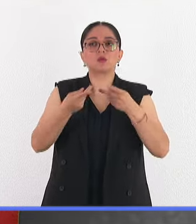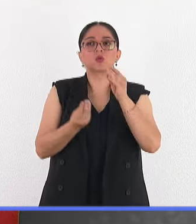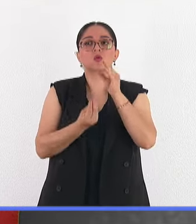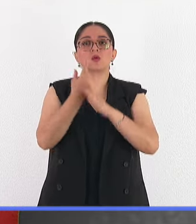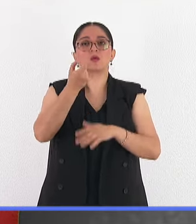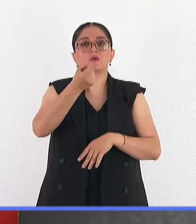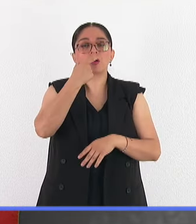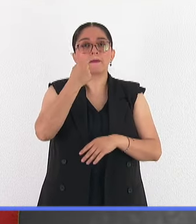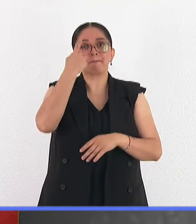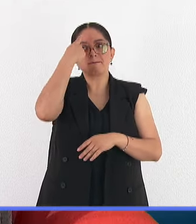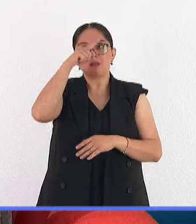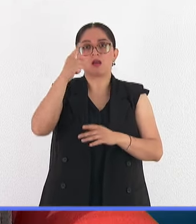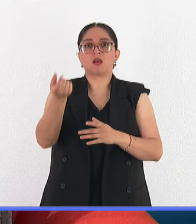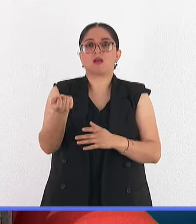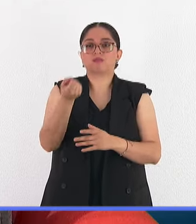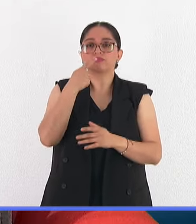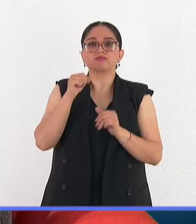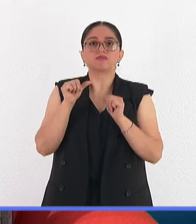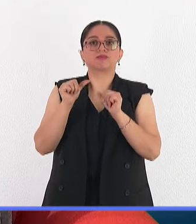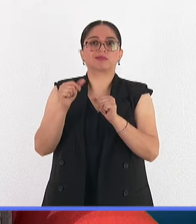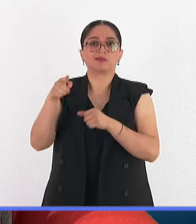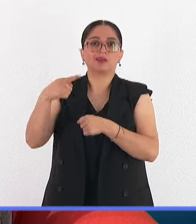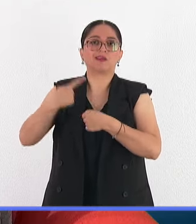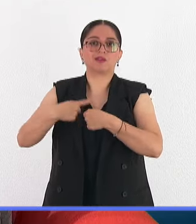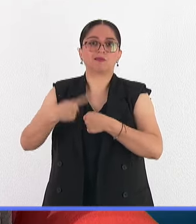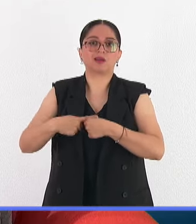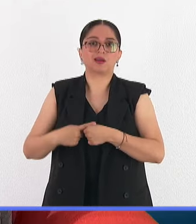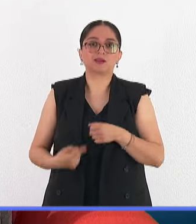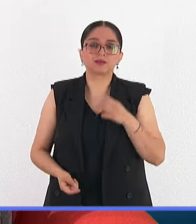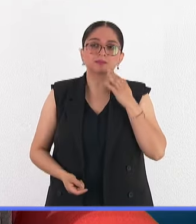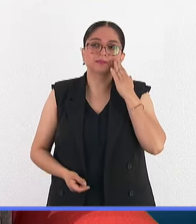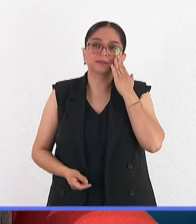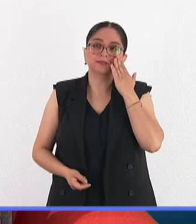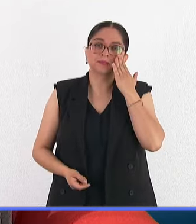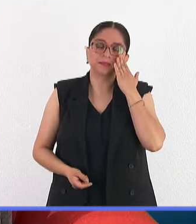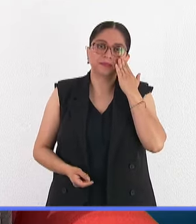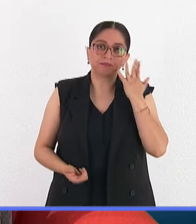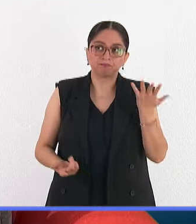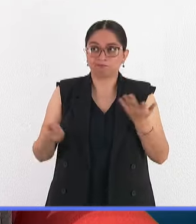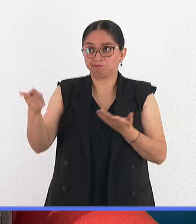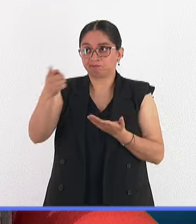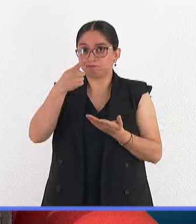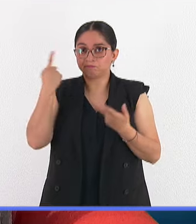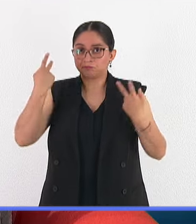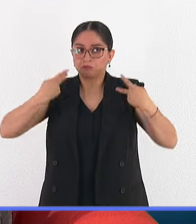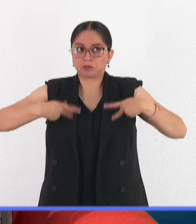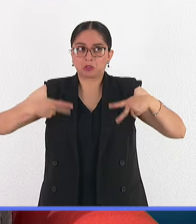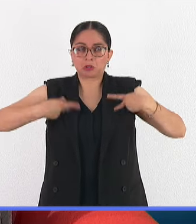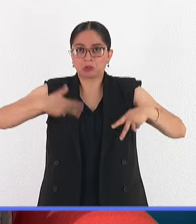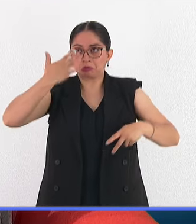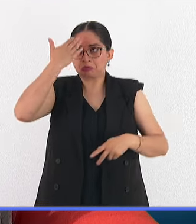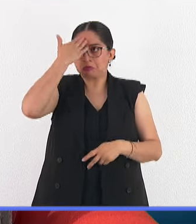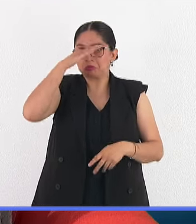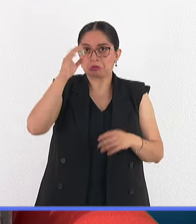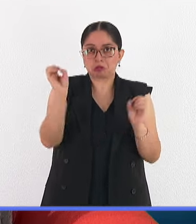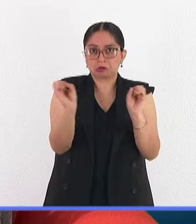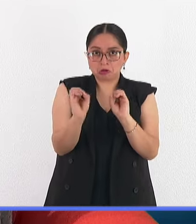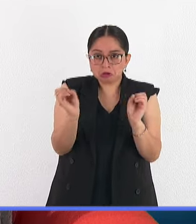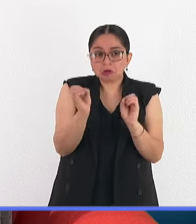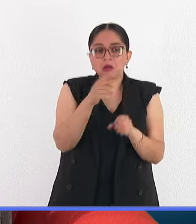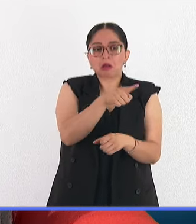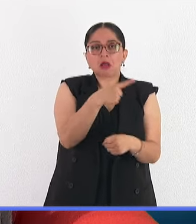enfermedad. Doctora, pensando en todo este desconocimiento que es considerada, nos decía, una enfermedad